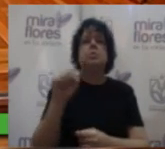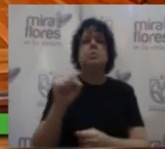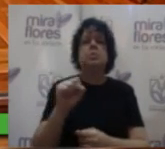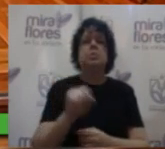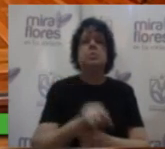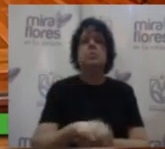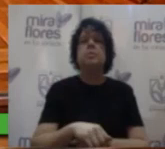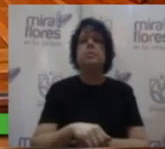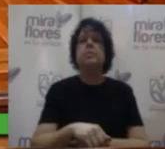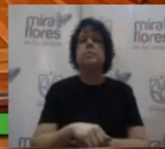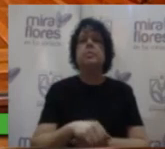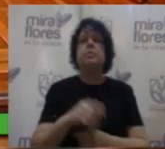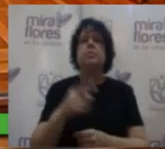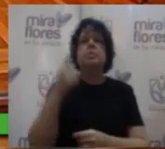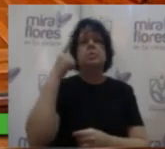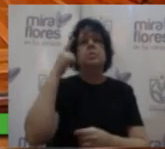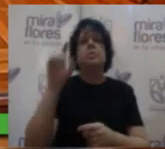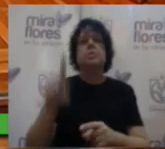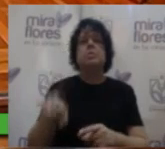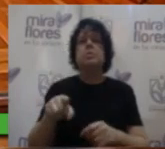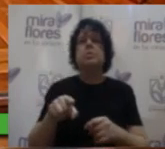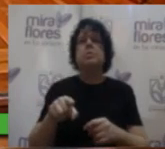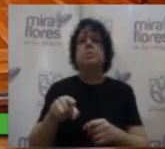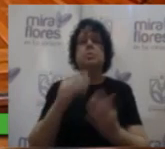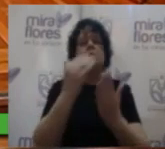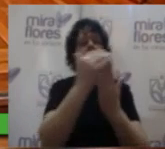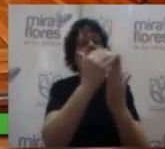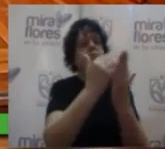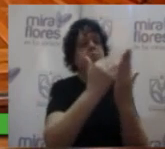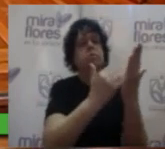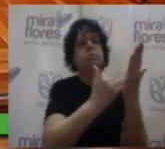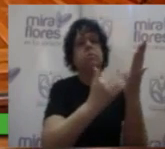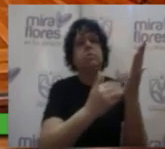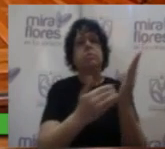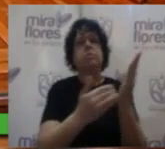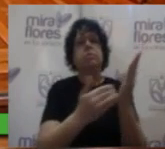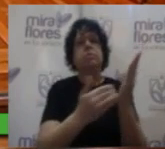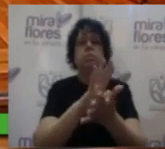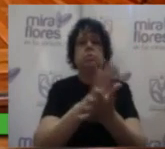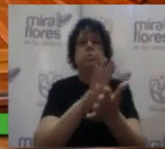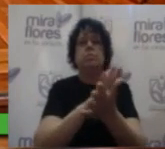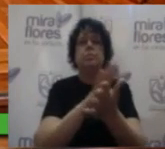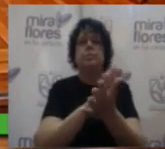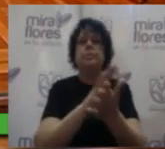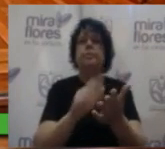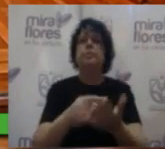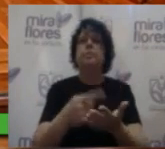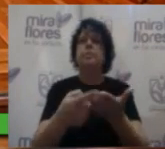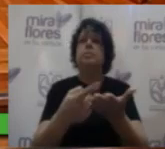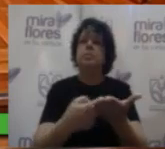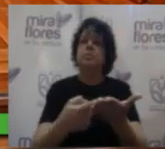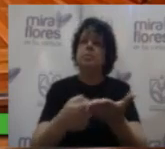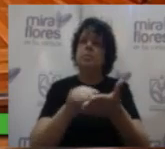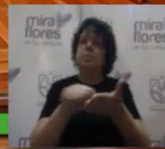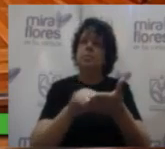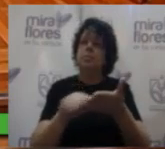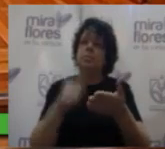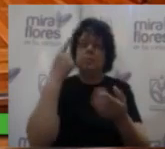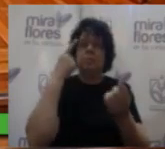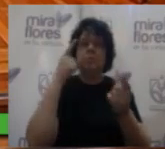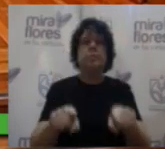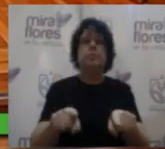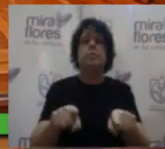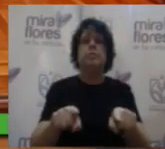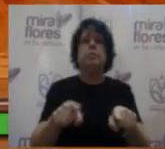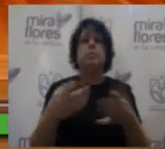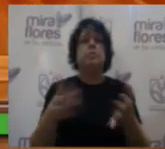4 céntimos de acuerdo con el detalle que obra en la documentación anexa y de conformidad a las consideraciones expuestas en el presente acuerdo Al